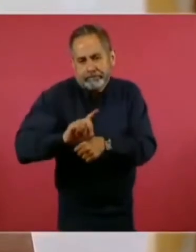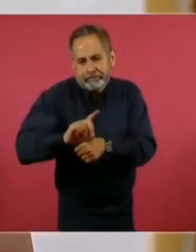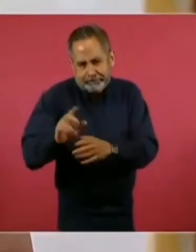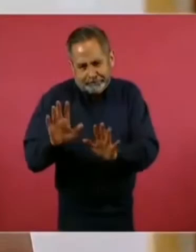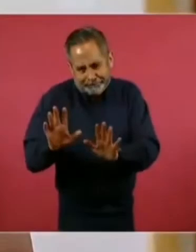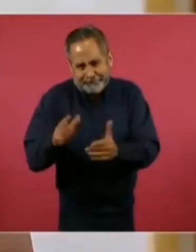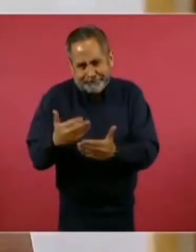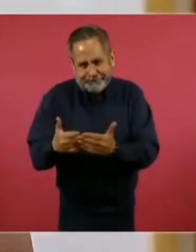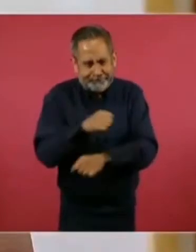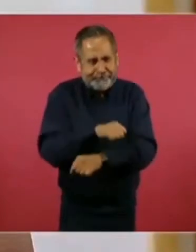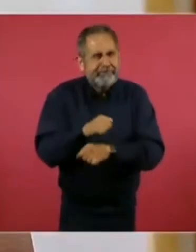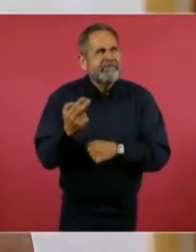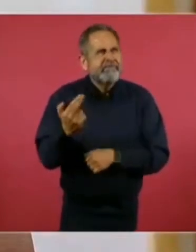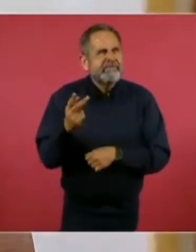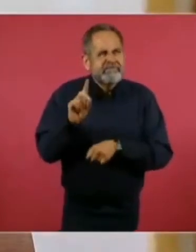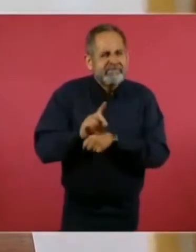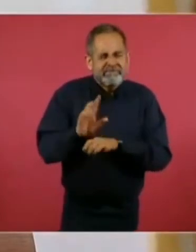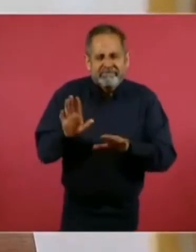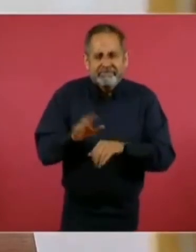25.